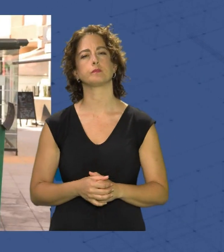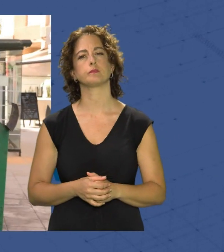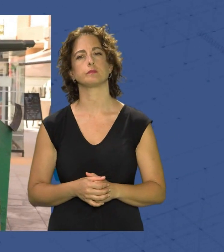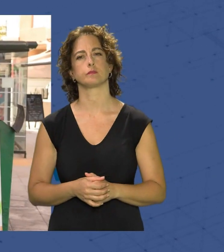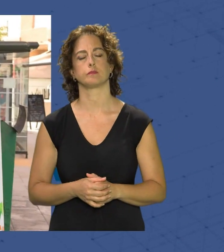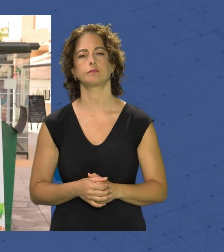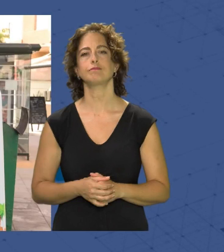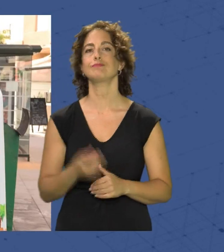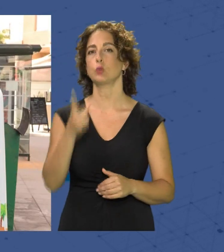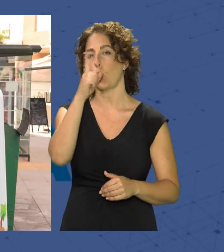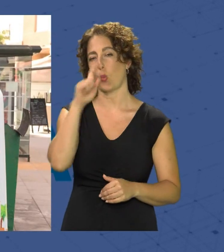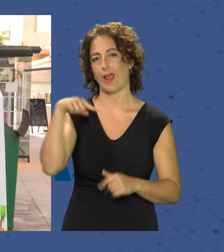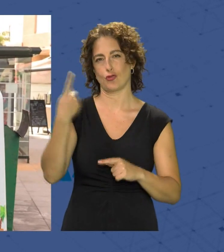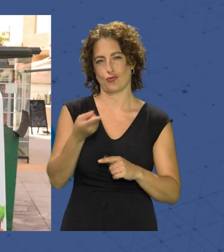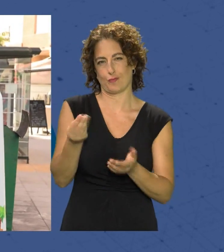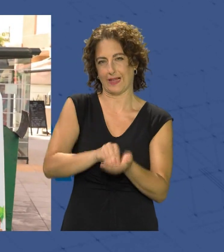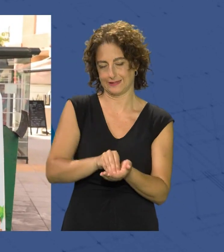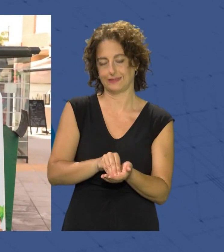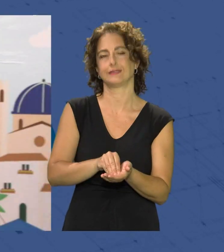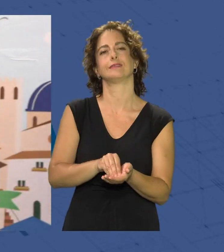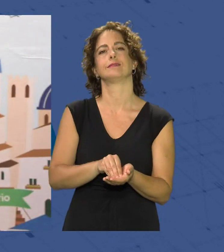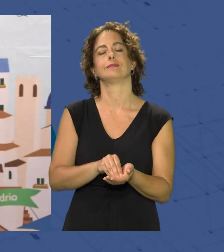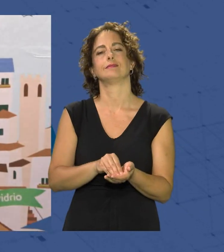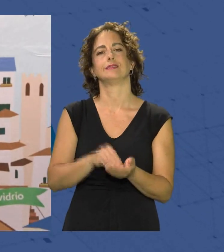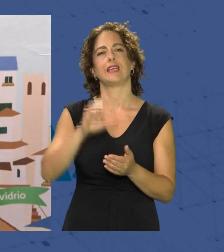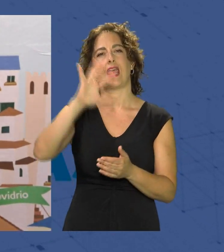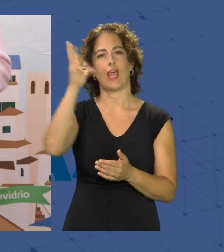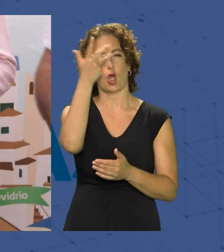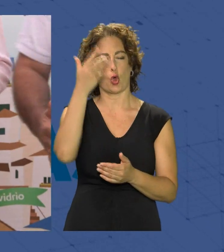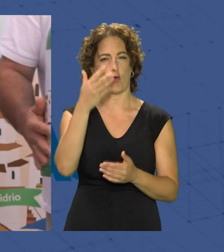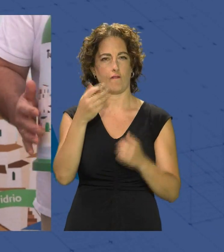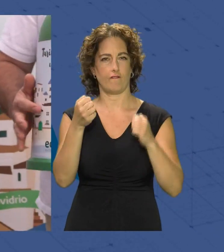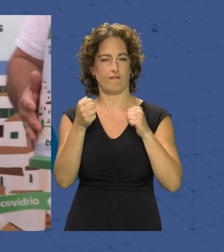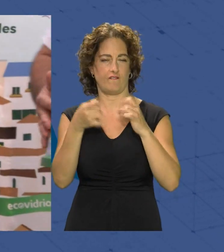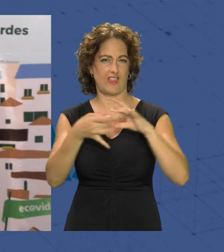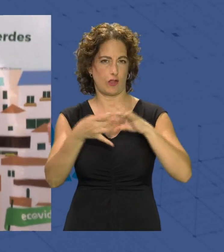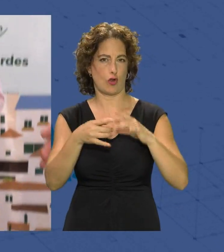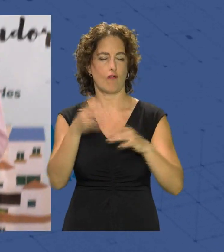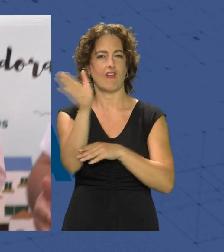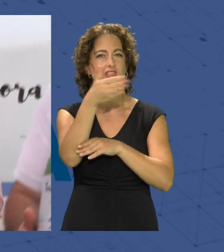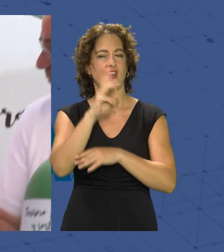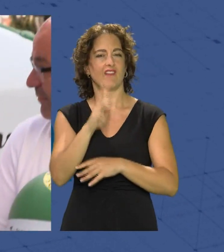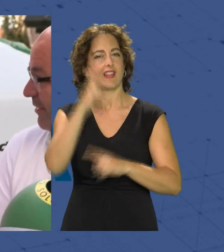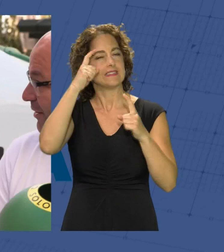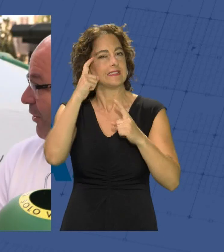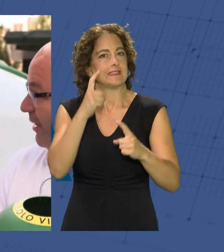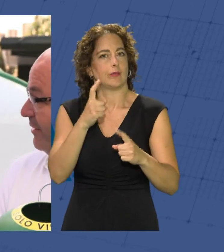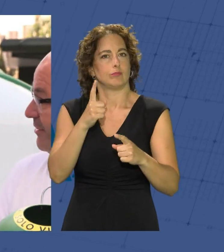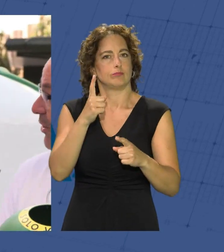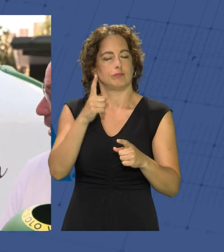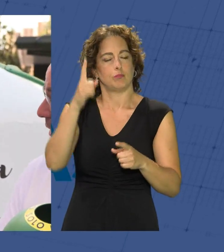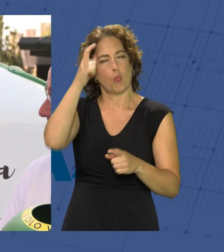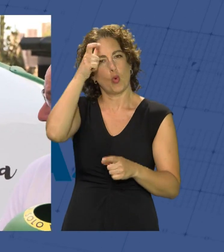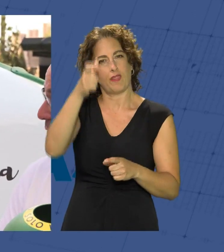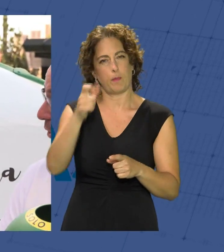Un año más Almería se suma al reto de covidrio banderas verdes para conseguir ser el municipio más respetuoso